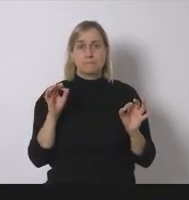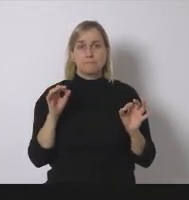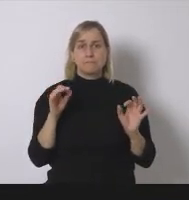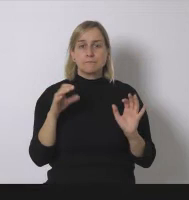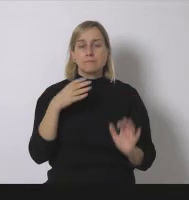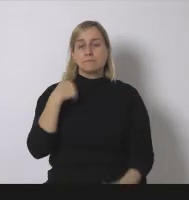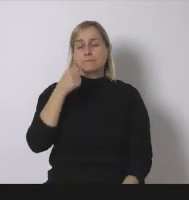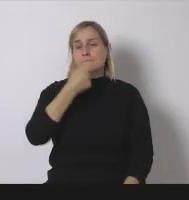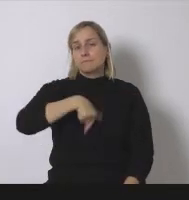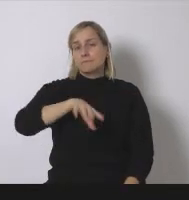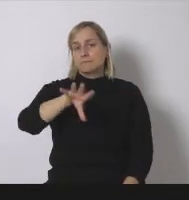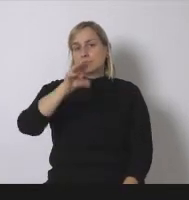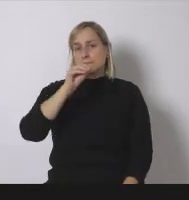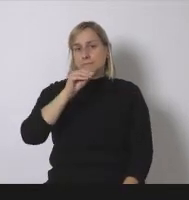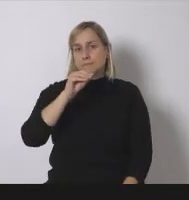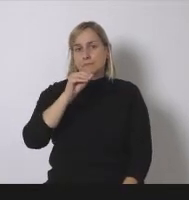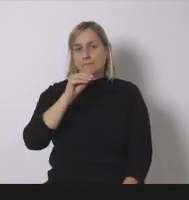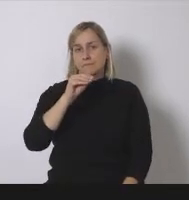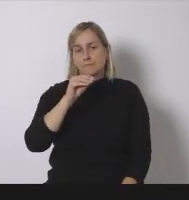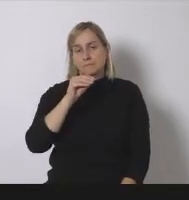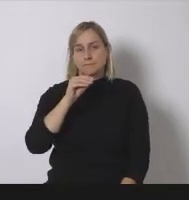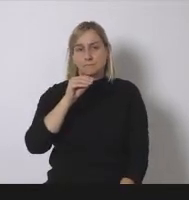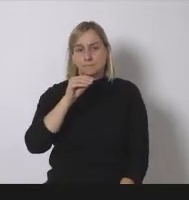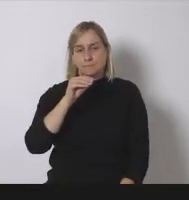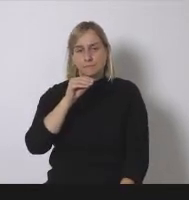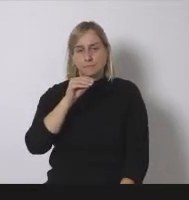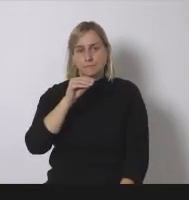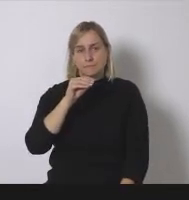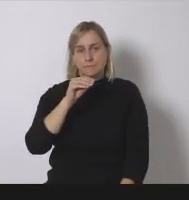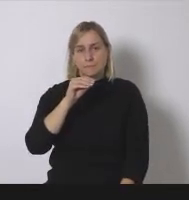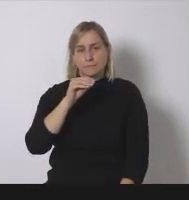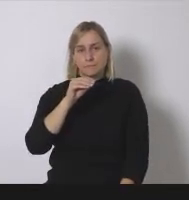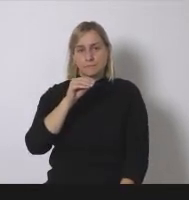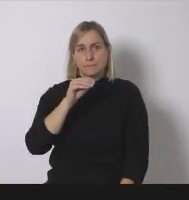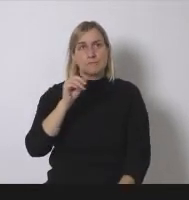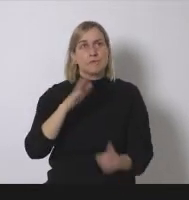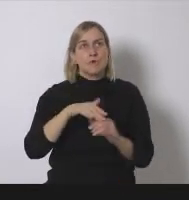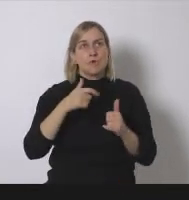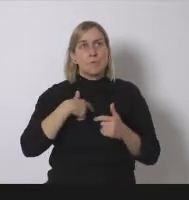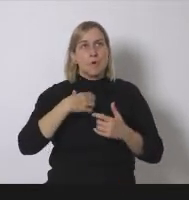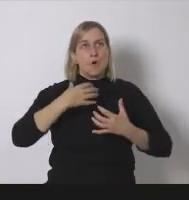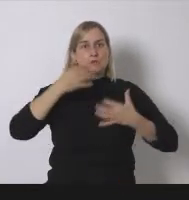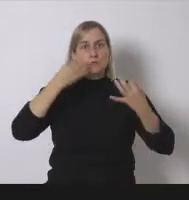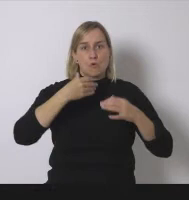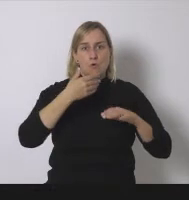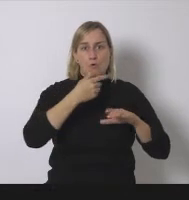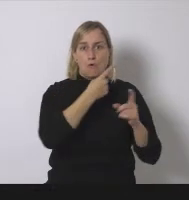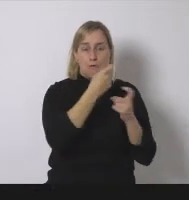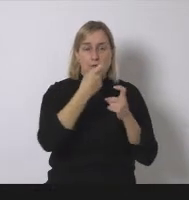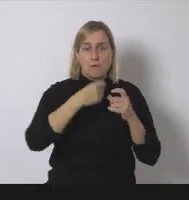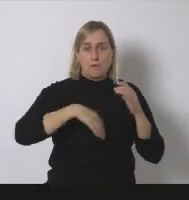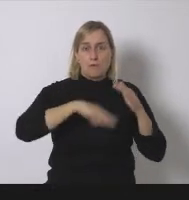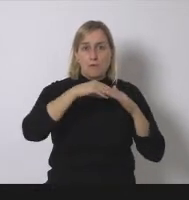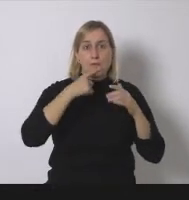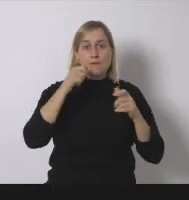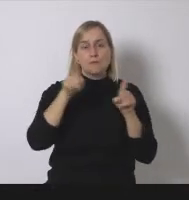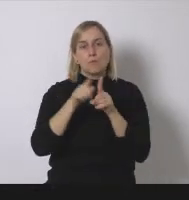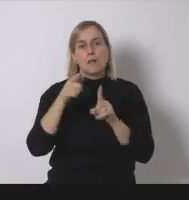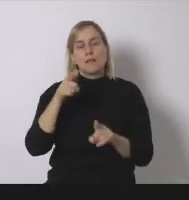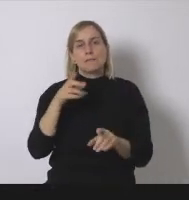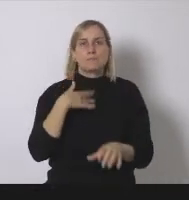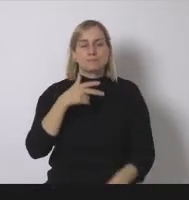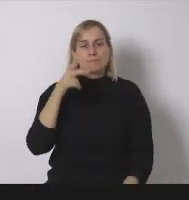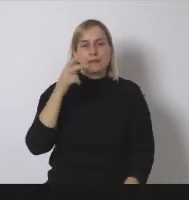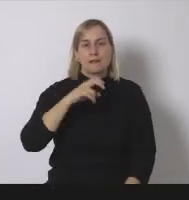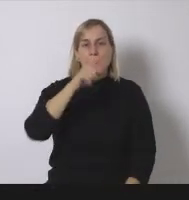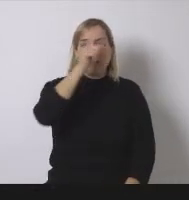la entendemos no como un seguro de abastecimiento sino como un derecho de los individuos formados en el ámbito energético y